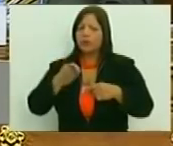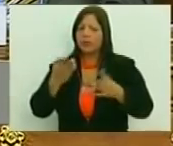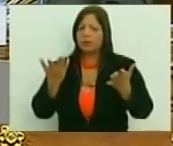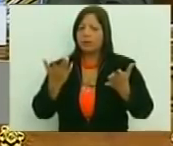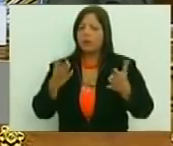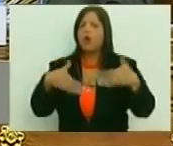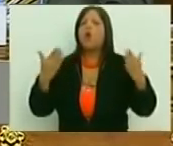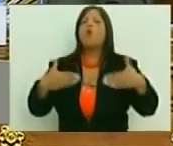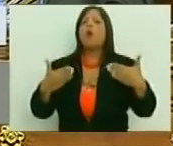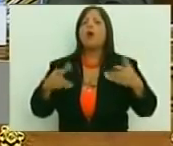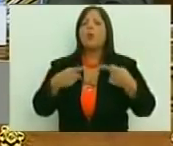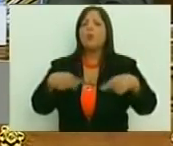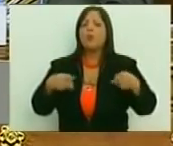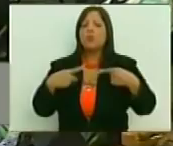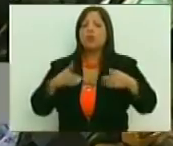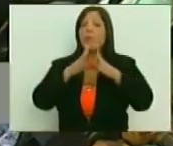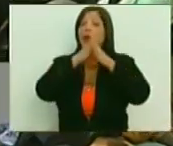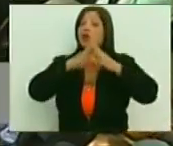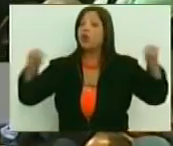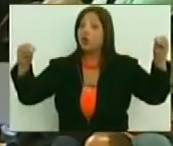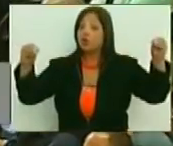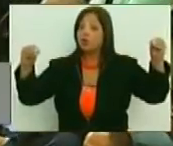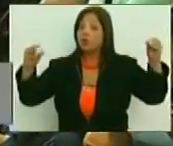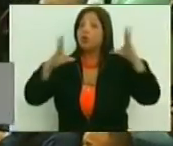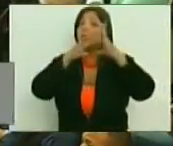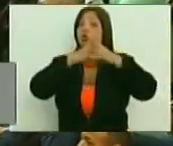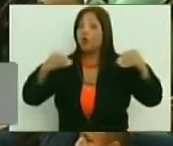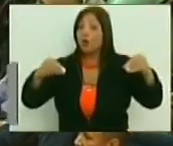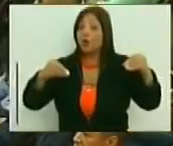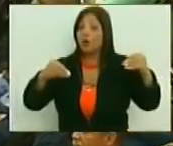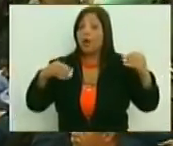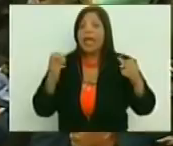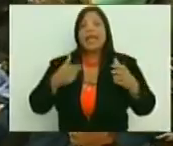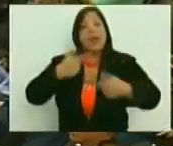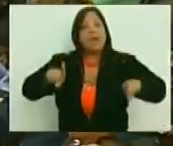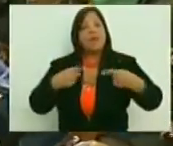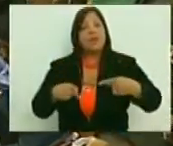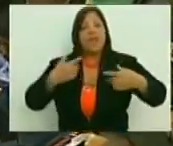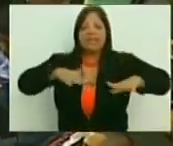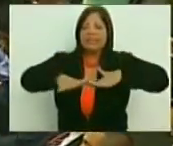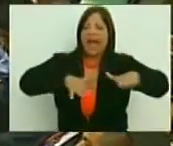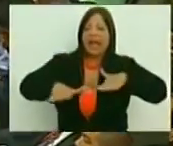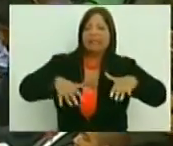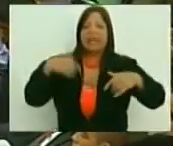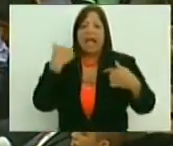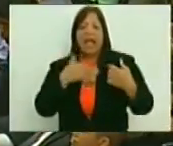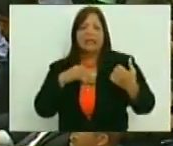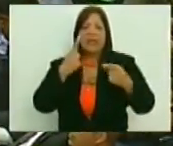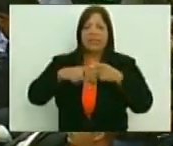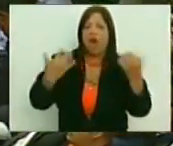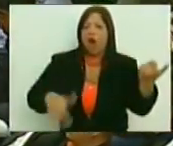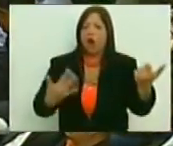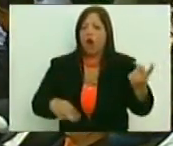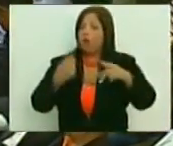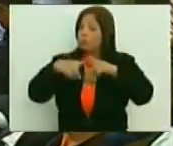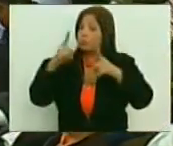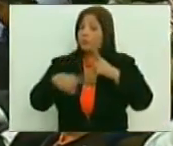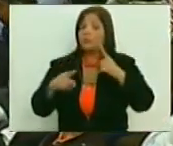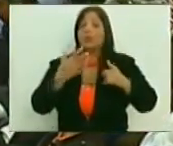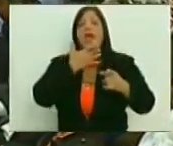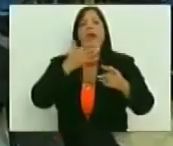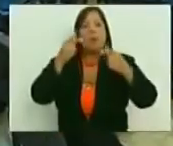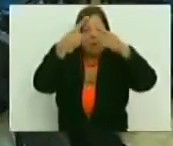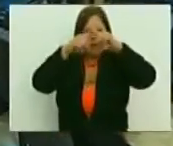O cuándo vamos a hacer la misión música para todos. Para la gente que hace hip hop, que hace salsa, que hace rock. Porque no puede ser que un